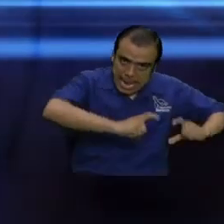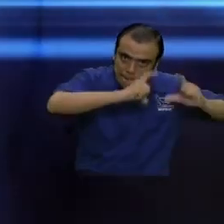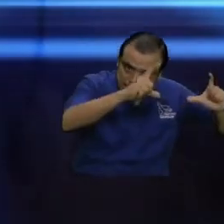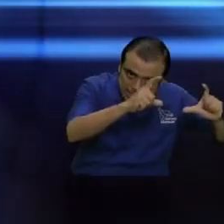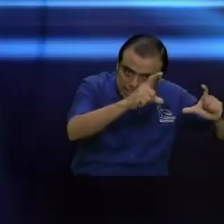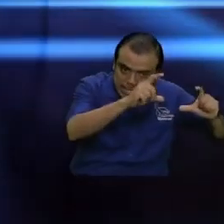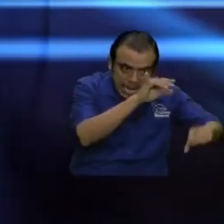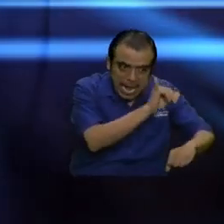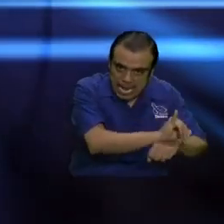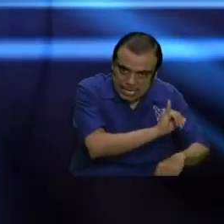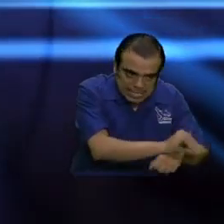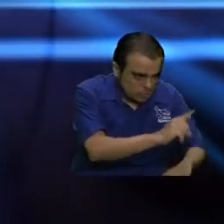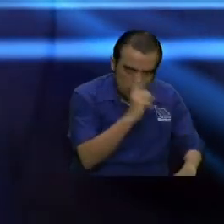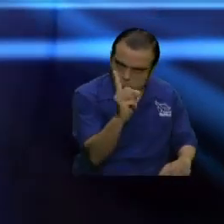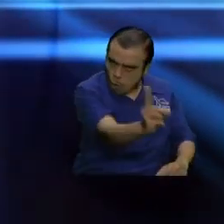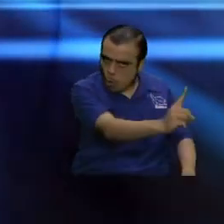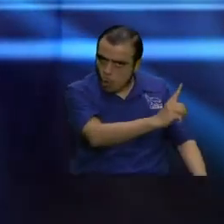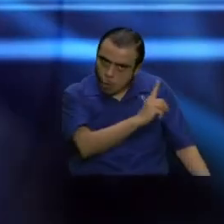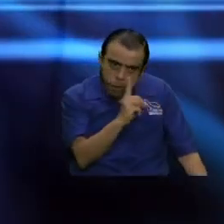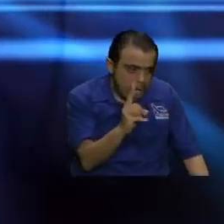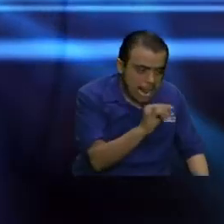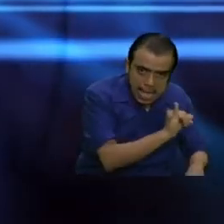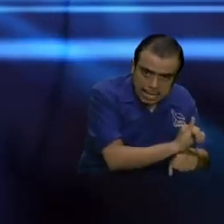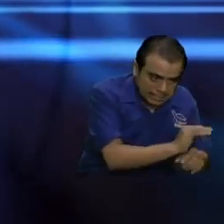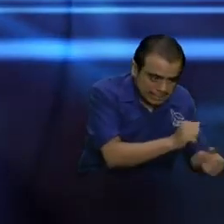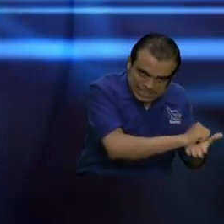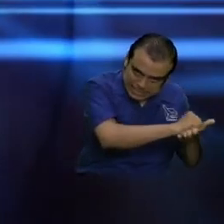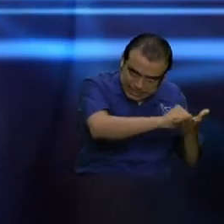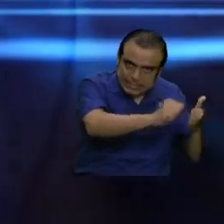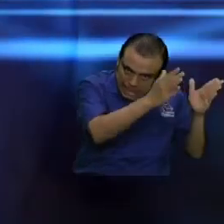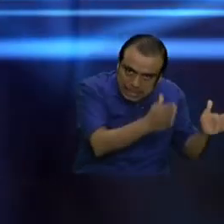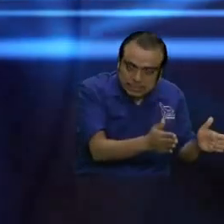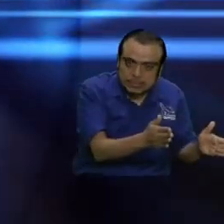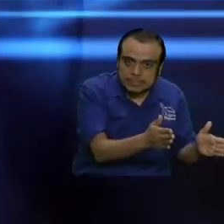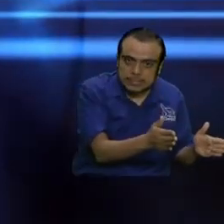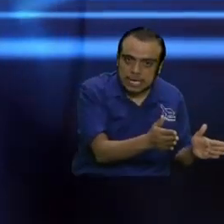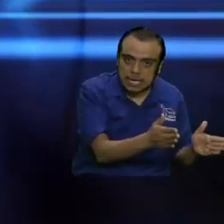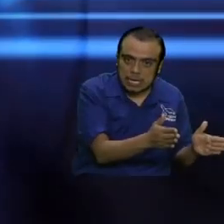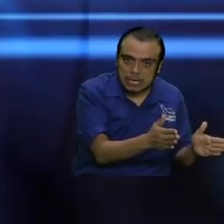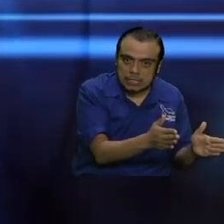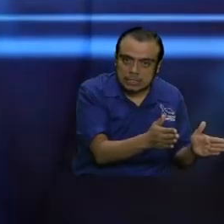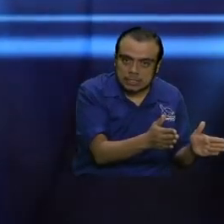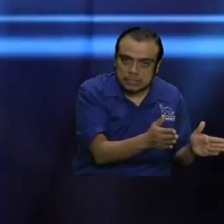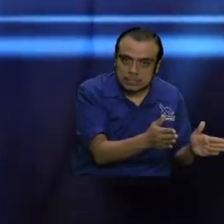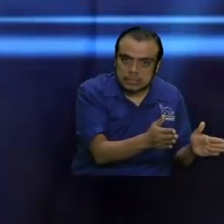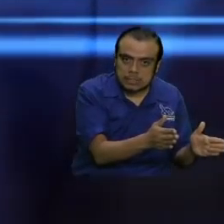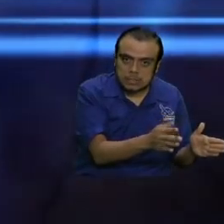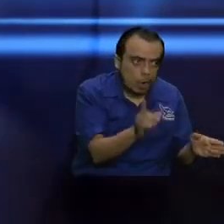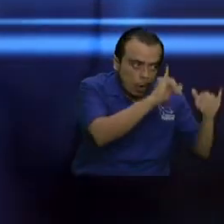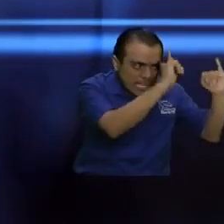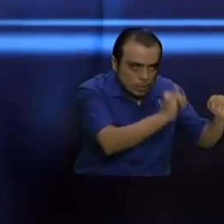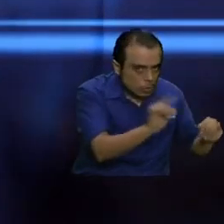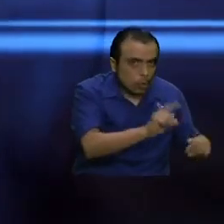y todo el santerío que hay, pero de adebera, no de palo ni santo de pueblo.